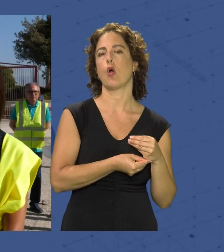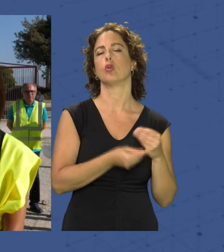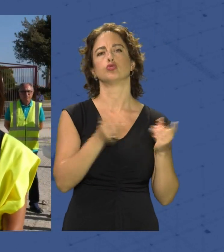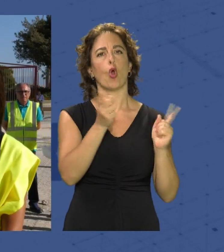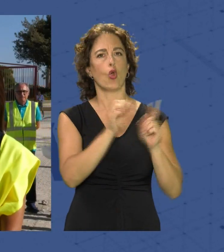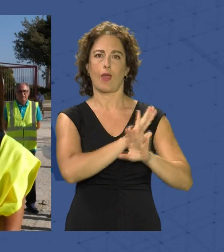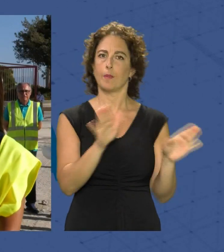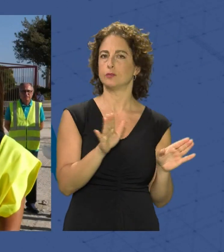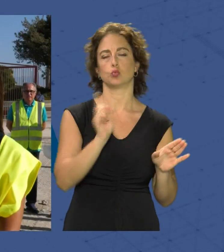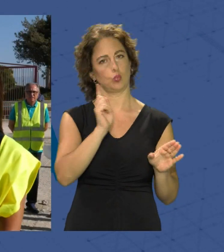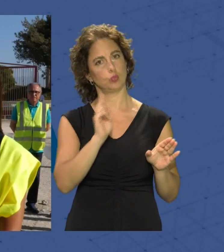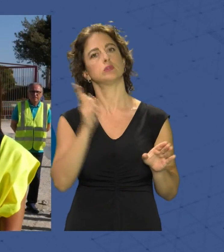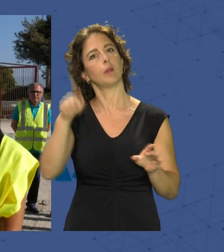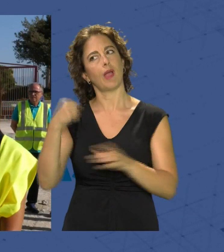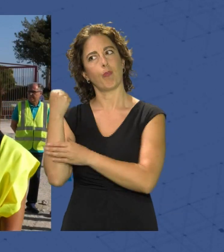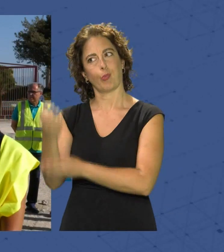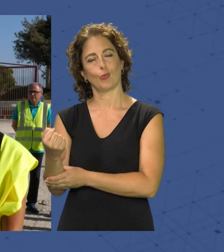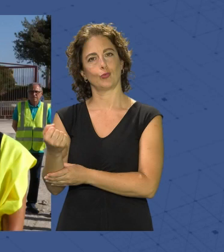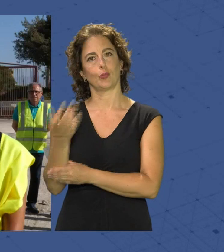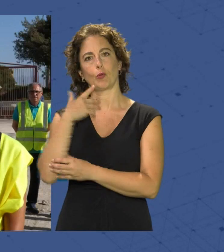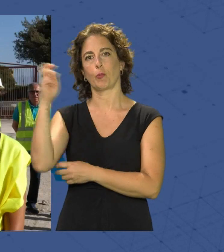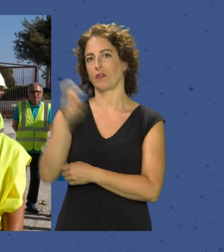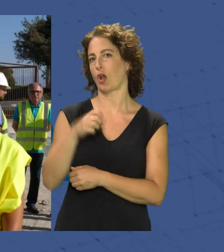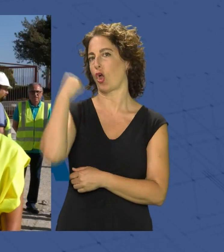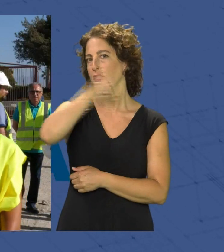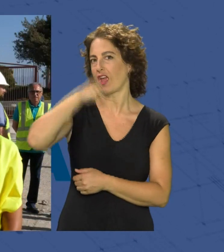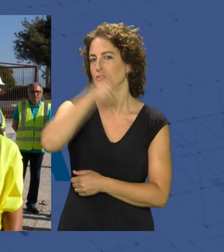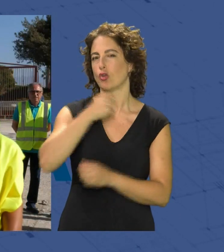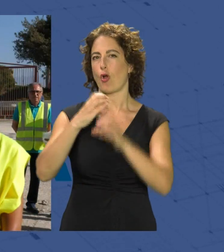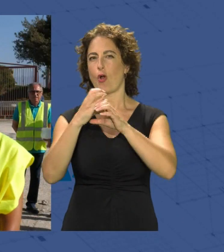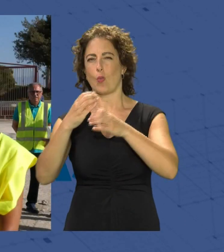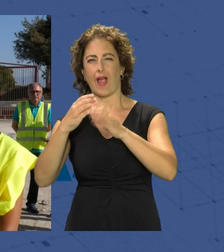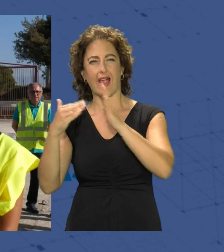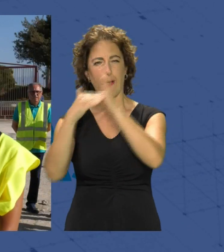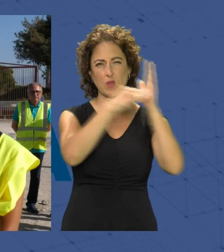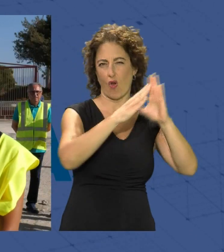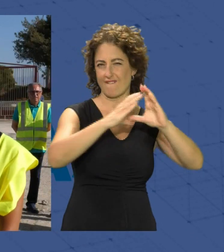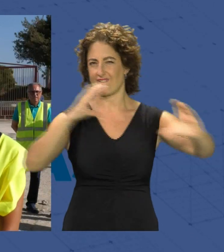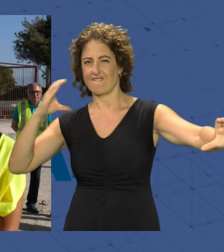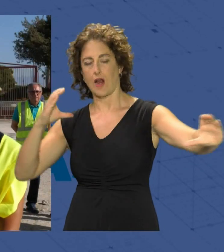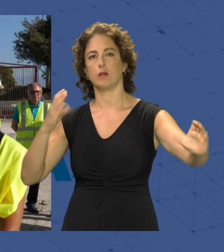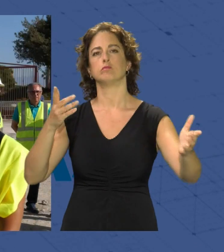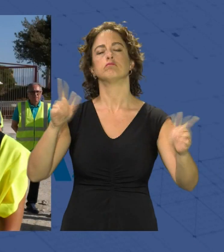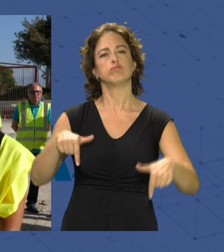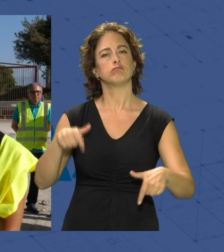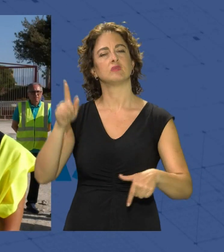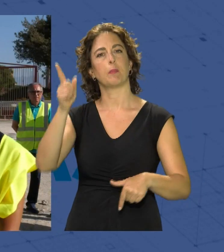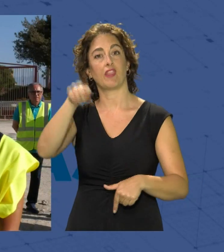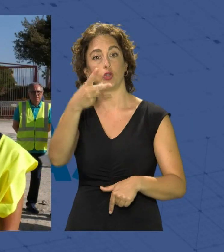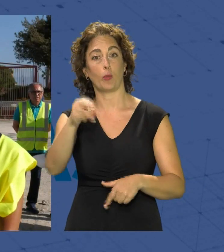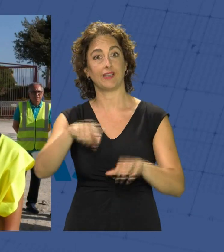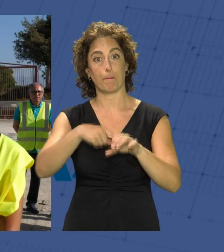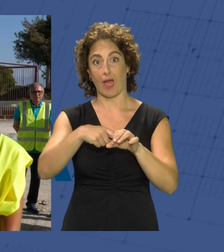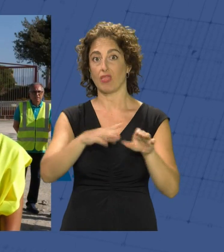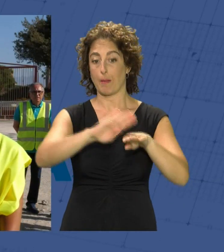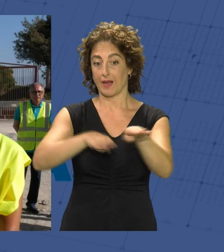sino también como apoyo logístico cuando vienen los conciertos los grandes camiones y toda la logística que llevan y además esas 120 plazas de aparcamiento